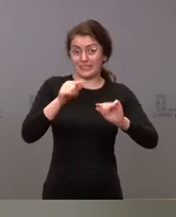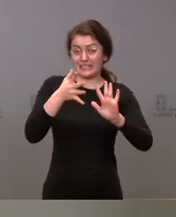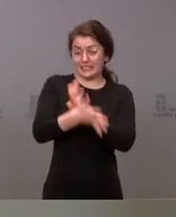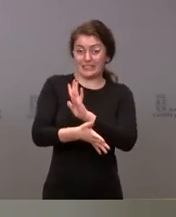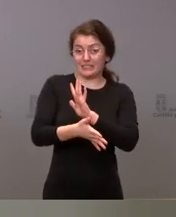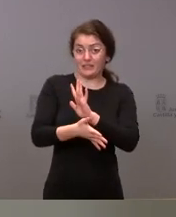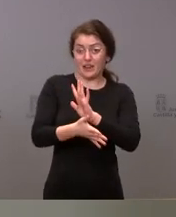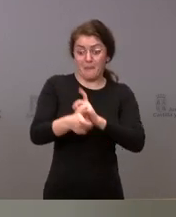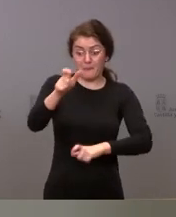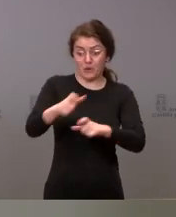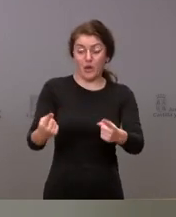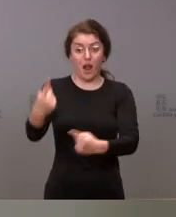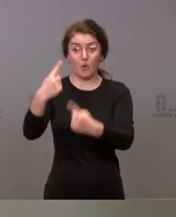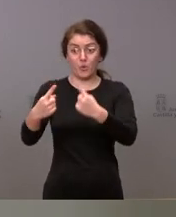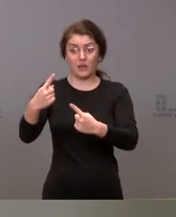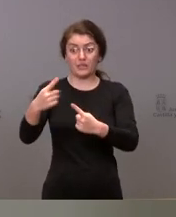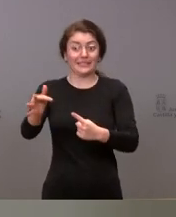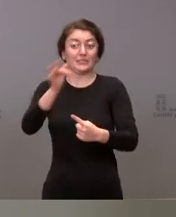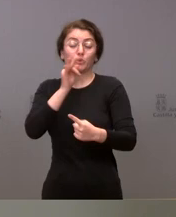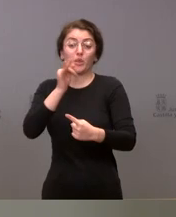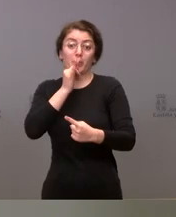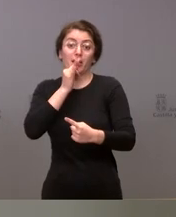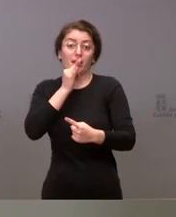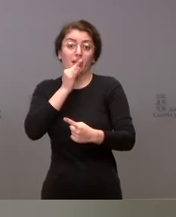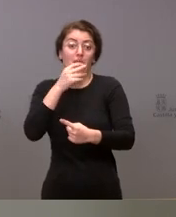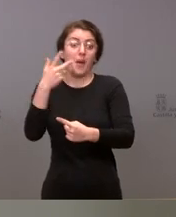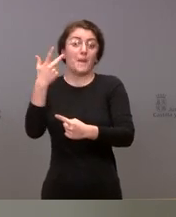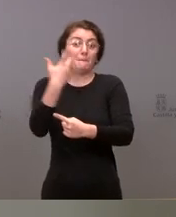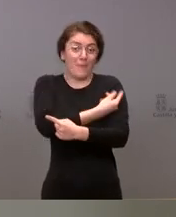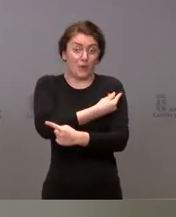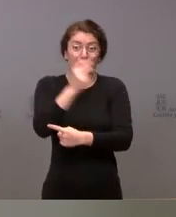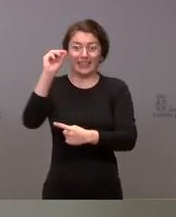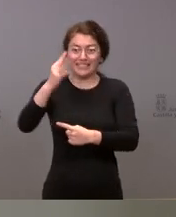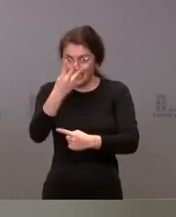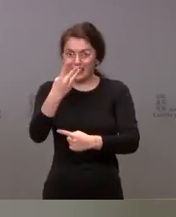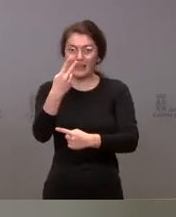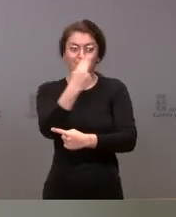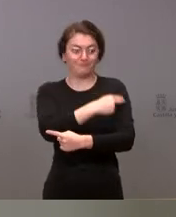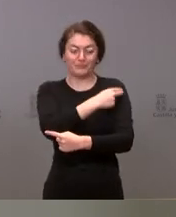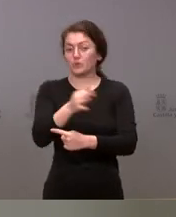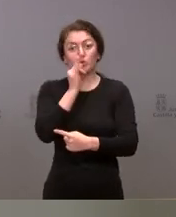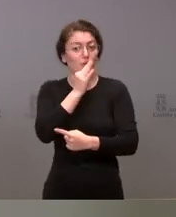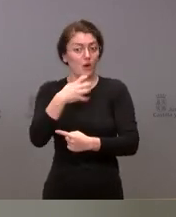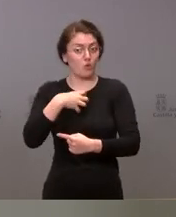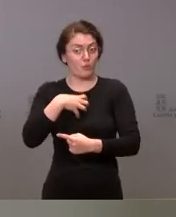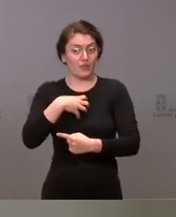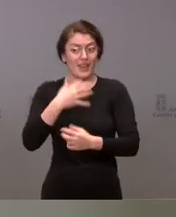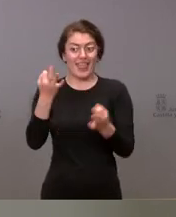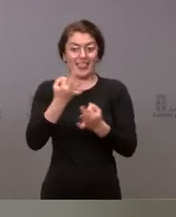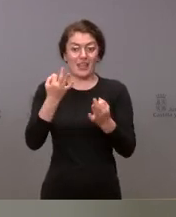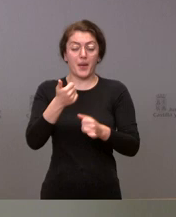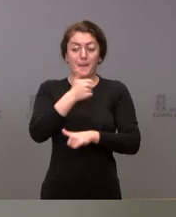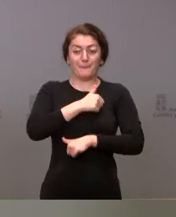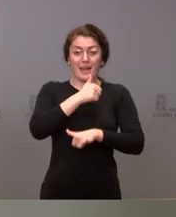hay personas que no pueden recibir en este momento la tercera dosis y hay que esperar a